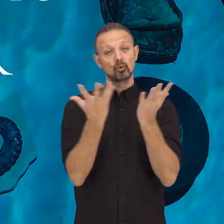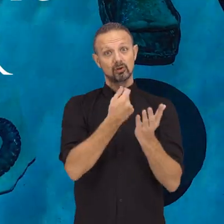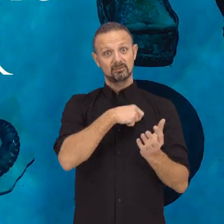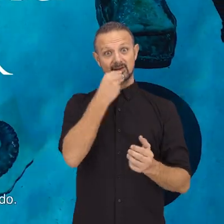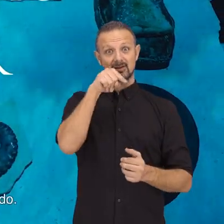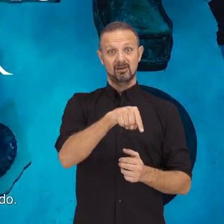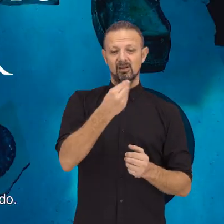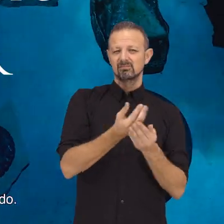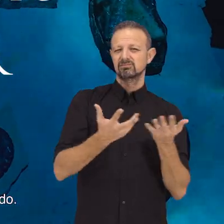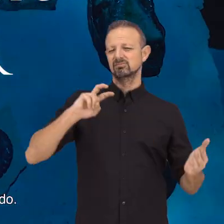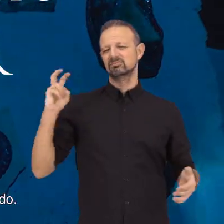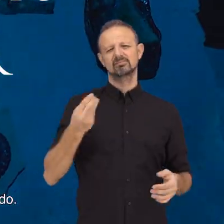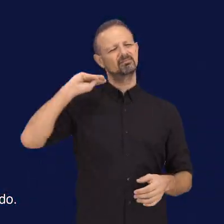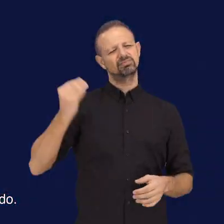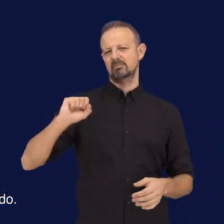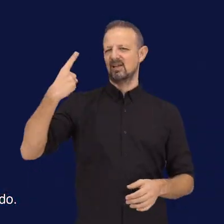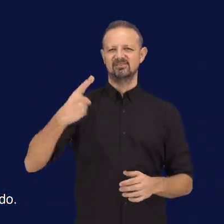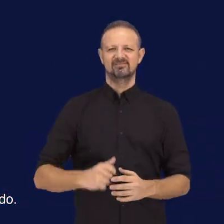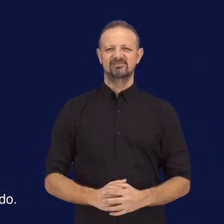mar y recetas. Alimentos de España, el país más rico del mundo.